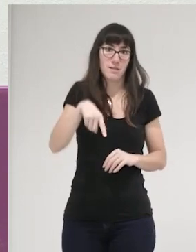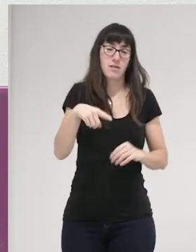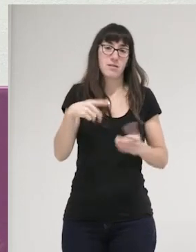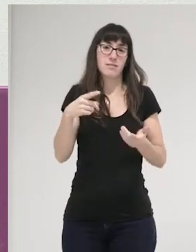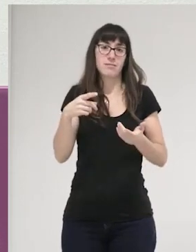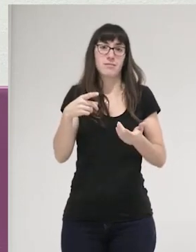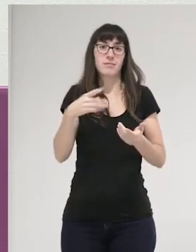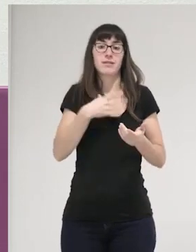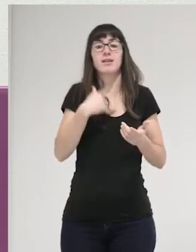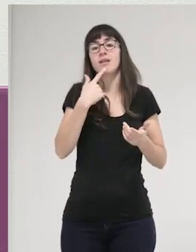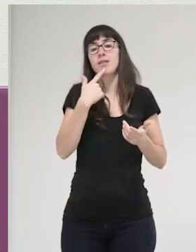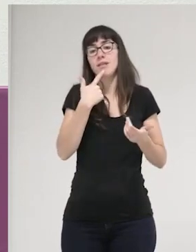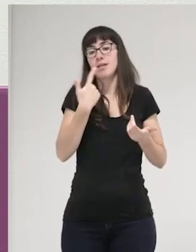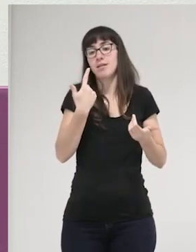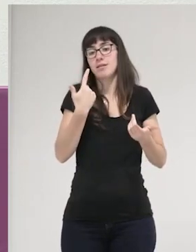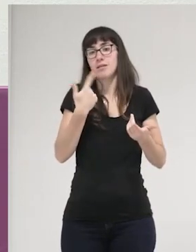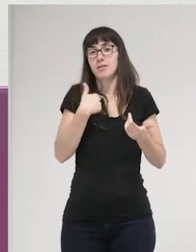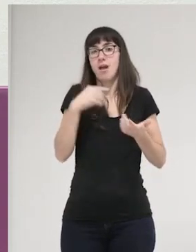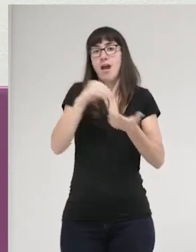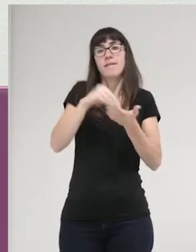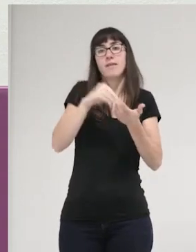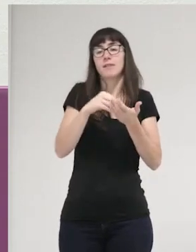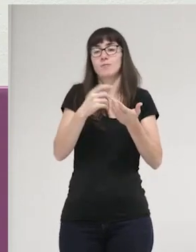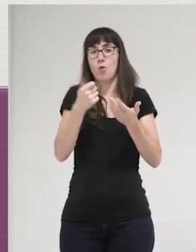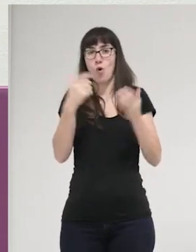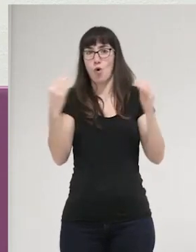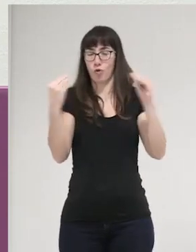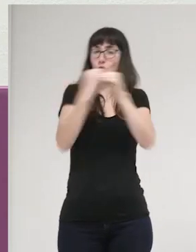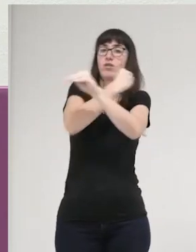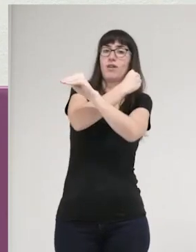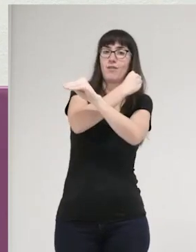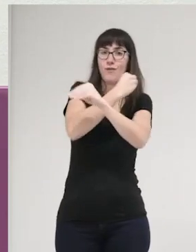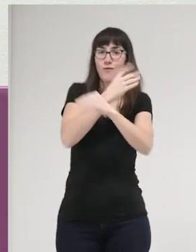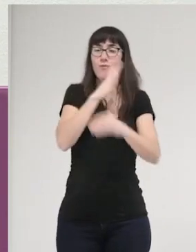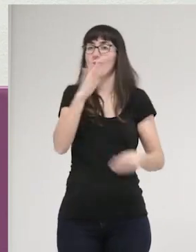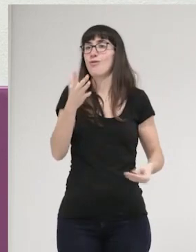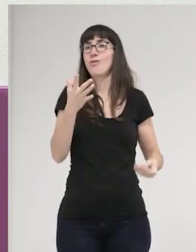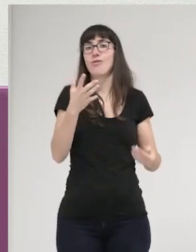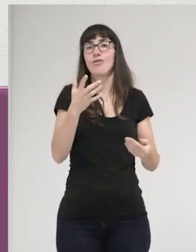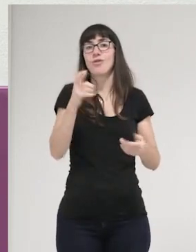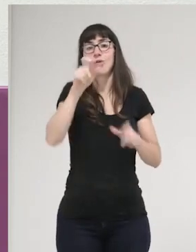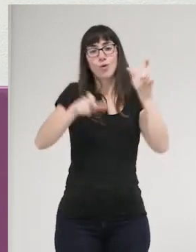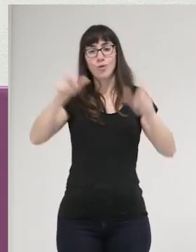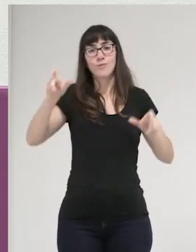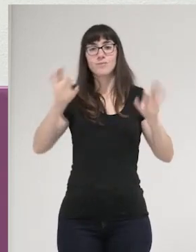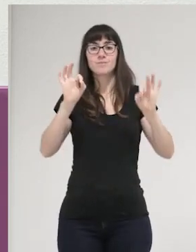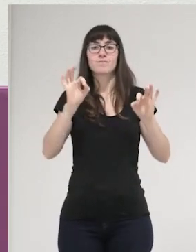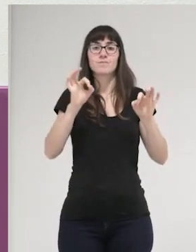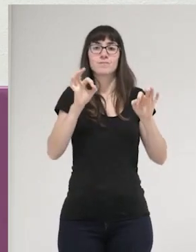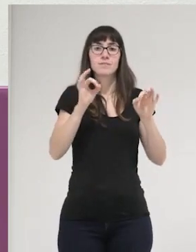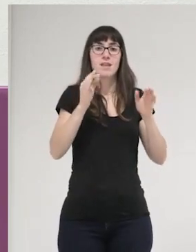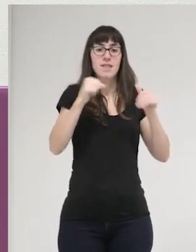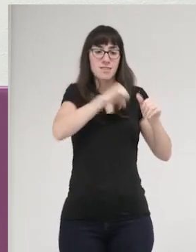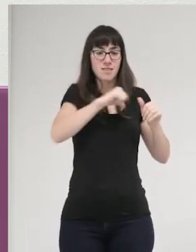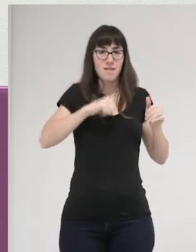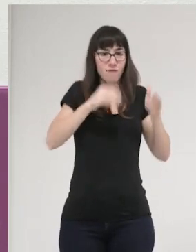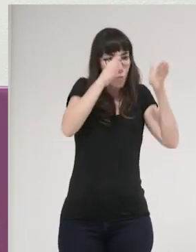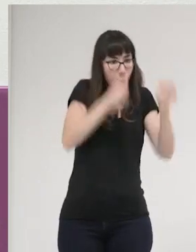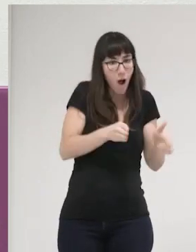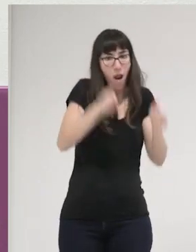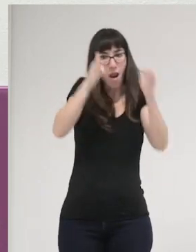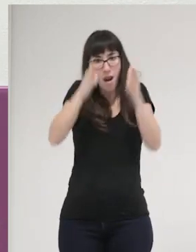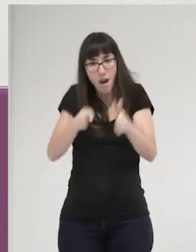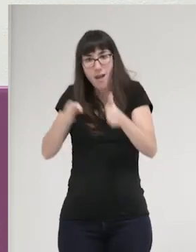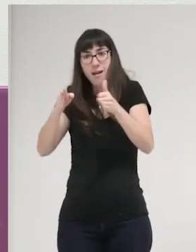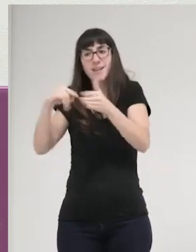tanto, esa lógica contradictoria en la cual entender a los sujetos de forma aislada es una lógica también clásica del